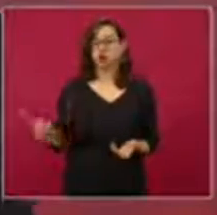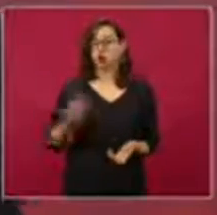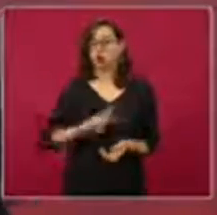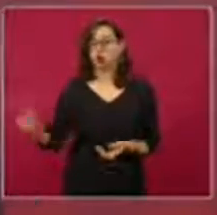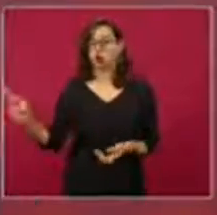absoluto.